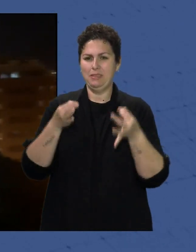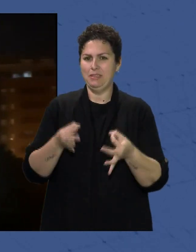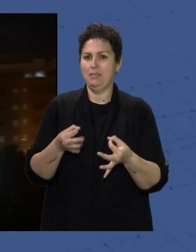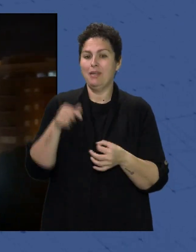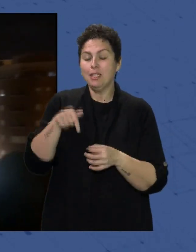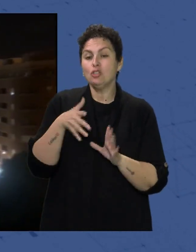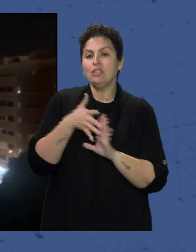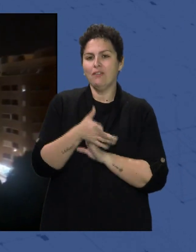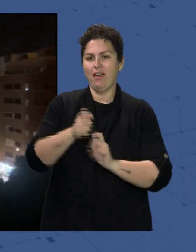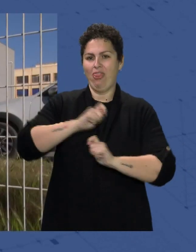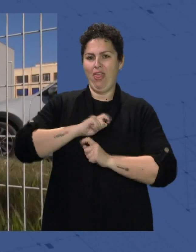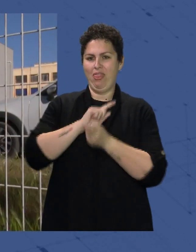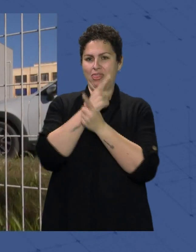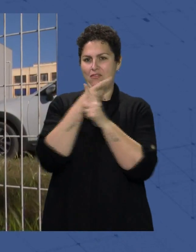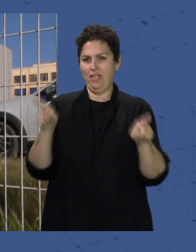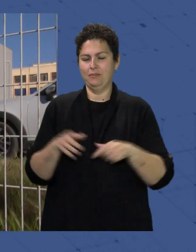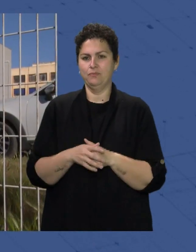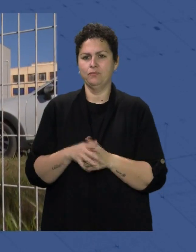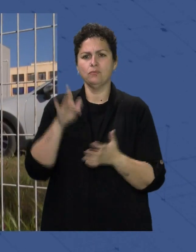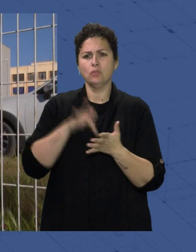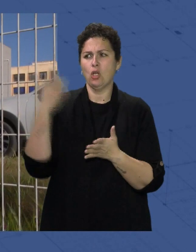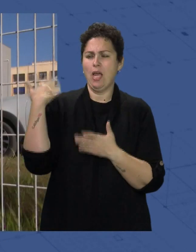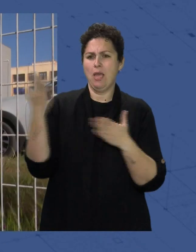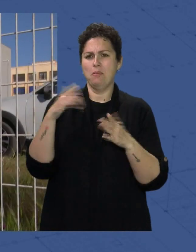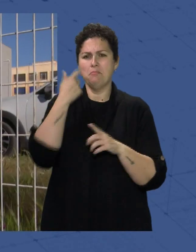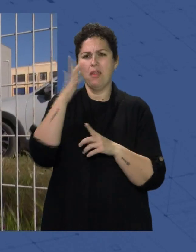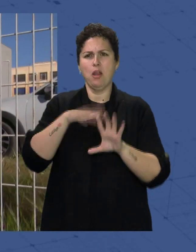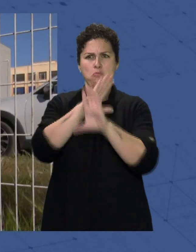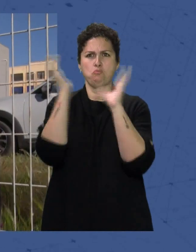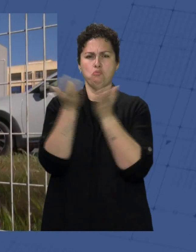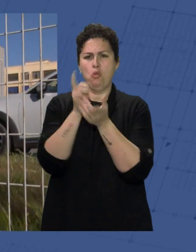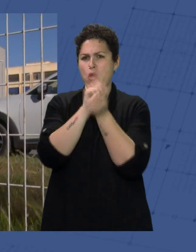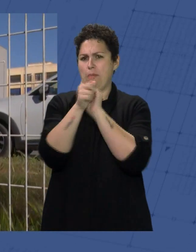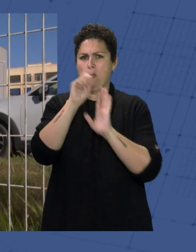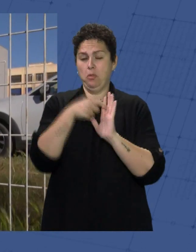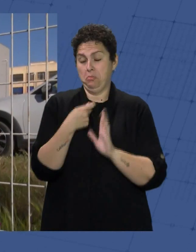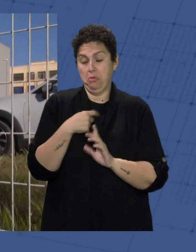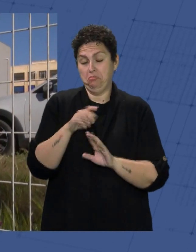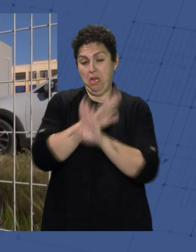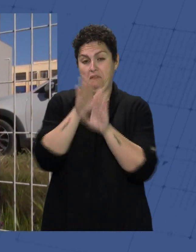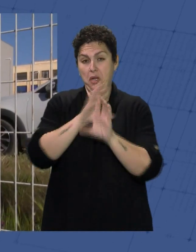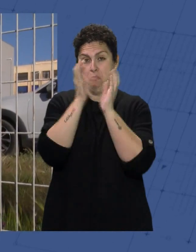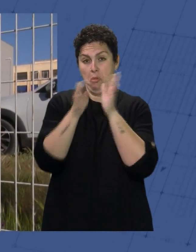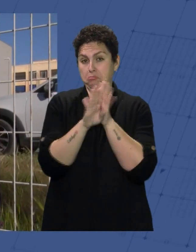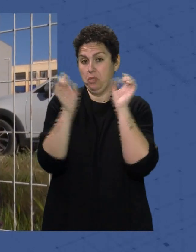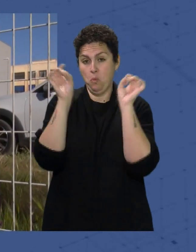diferentes En ese momento Parecía que el mundo Iba a cambiar Endero Pero todo el mundo Sigue igual El que